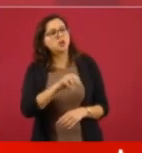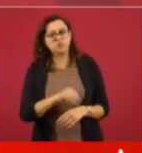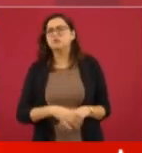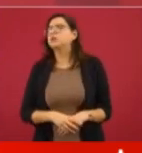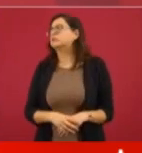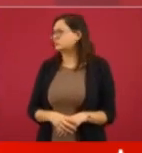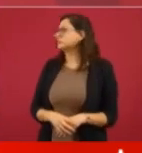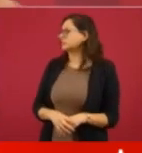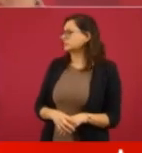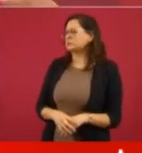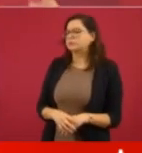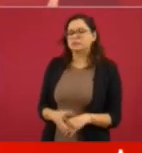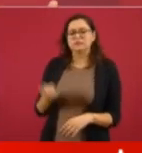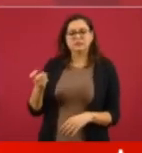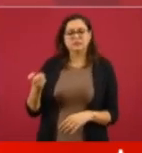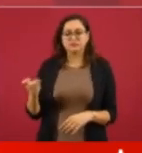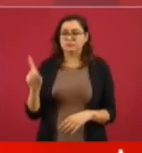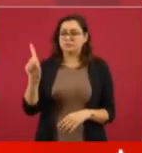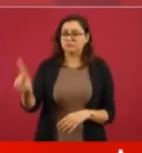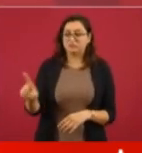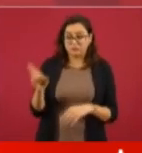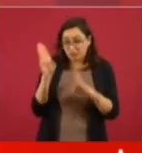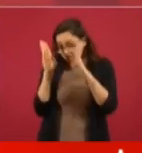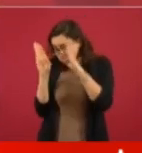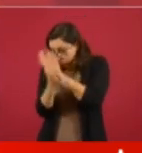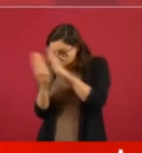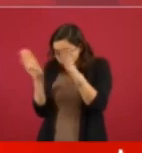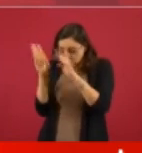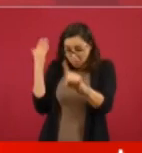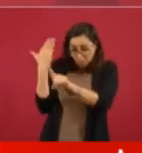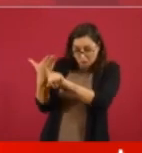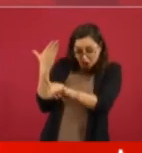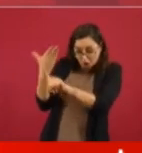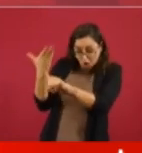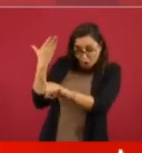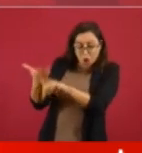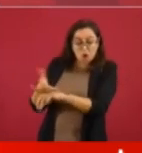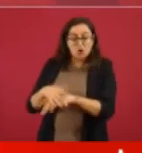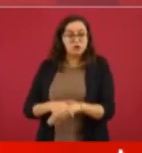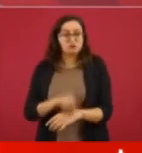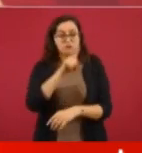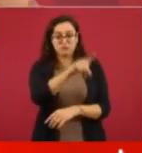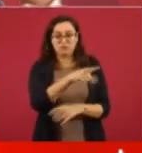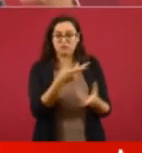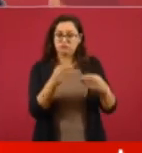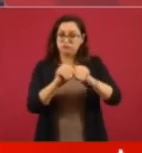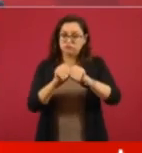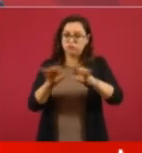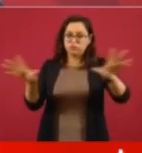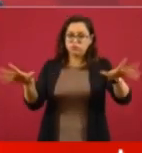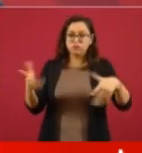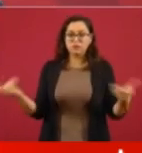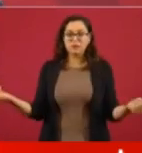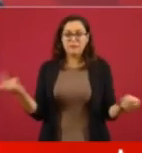y claro, de inmediato, todo armado,